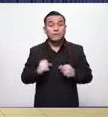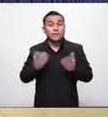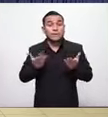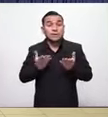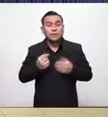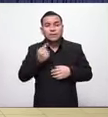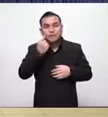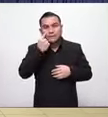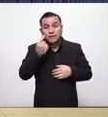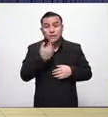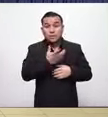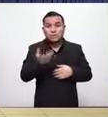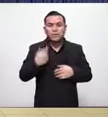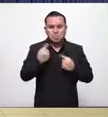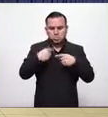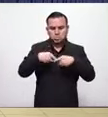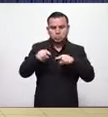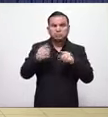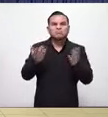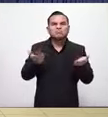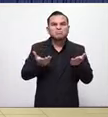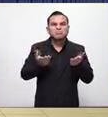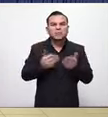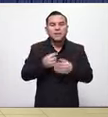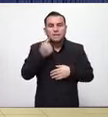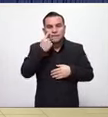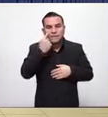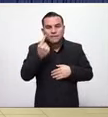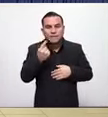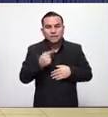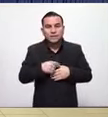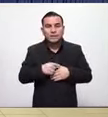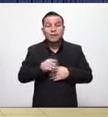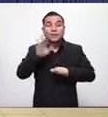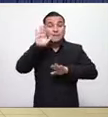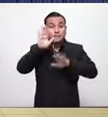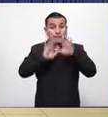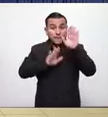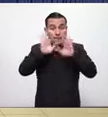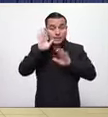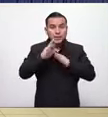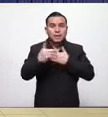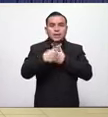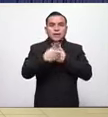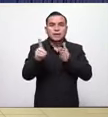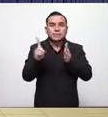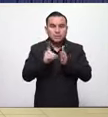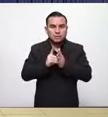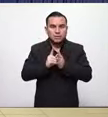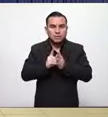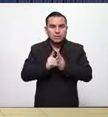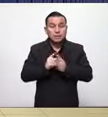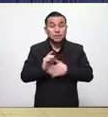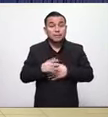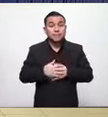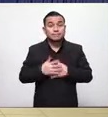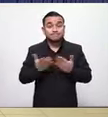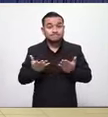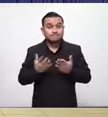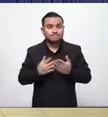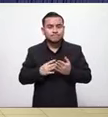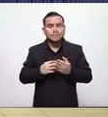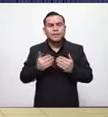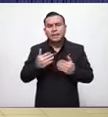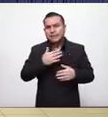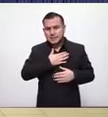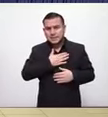vamos a estar acá ahora vamos a darle la palabra a los señores diputados y si tienen